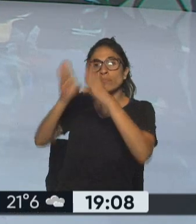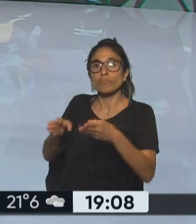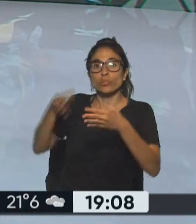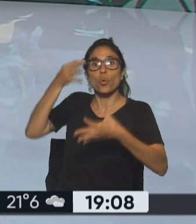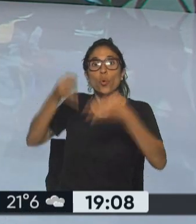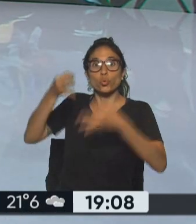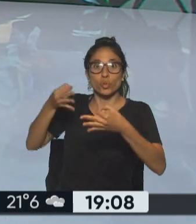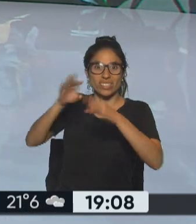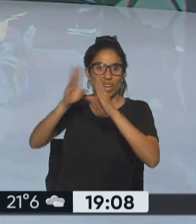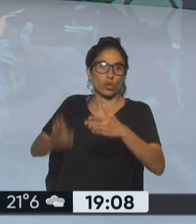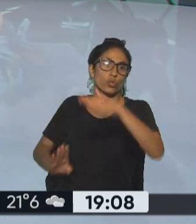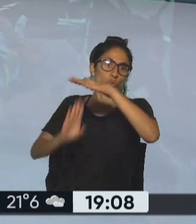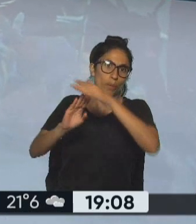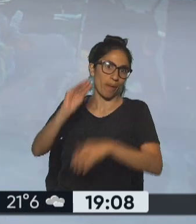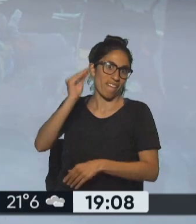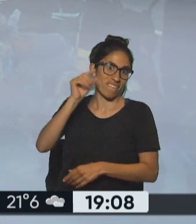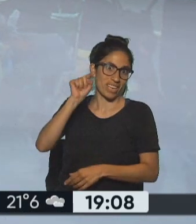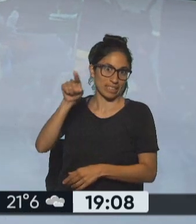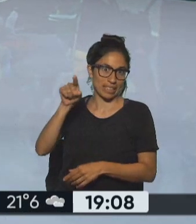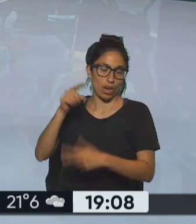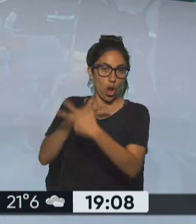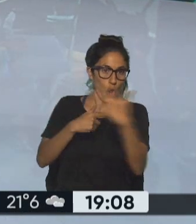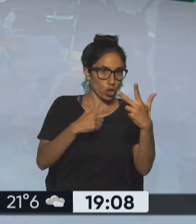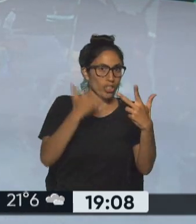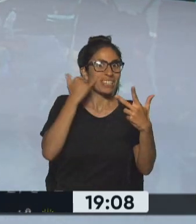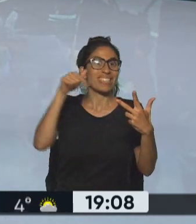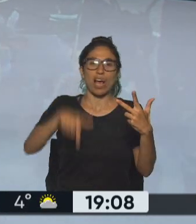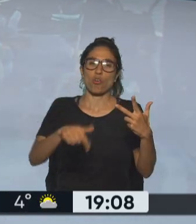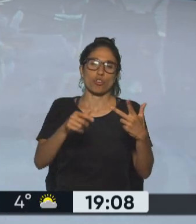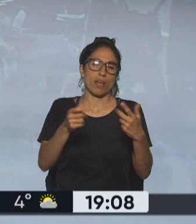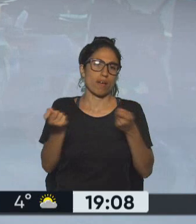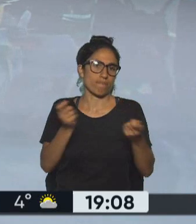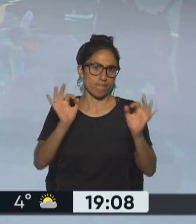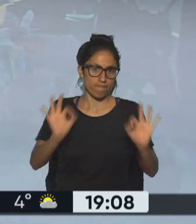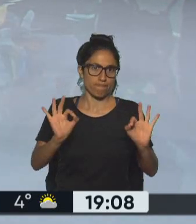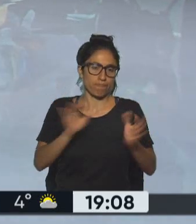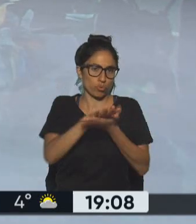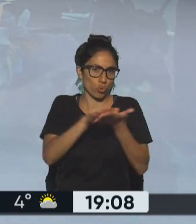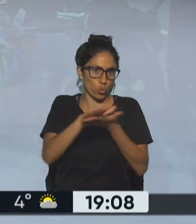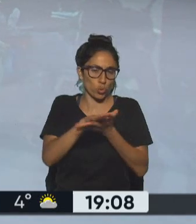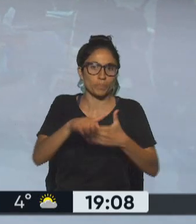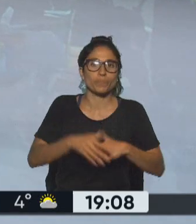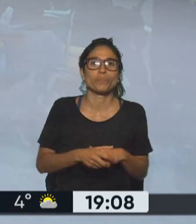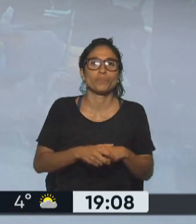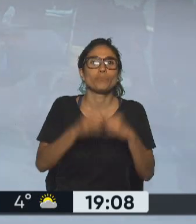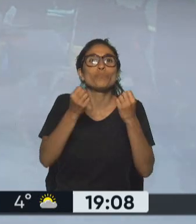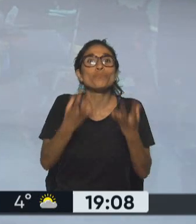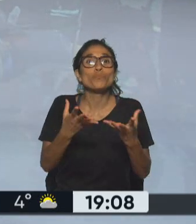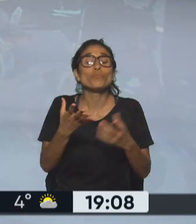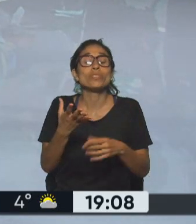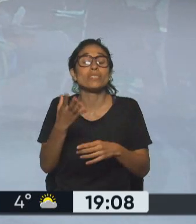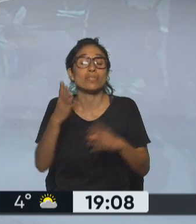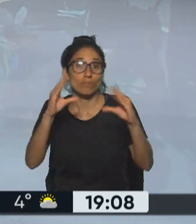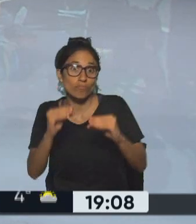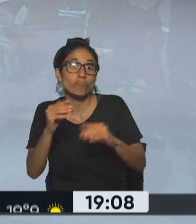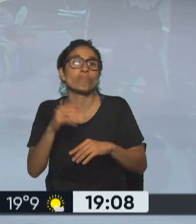corte suprema, como sería la República Argentina, Diana. Hola Alejandro, buen domingo para vos y para todos y para todas. Bueno, es una manera de decir, esto es un hecho grave